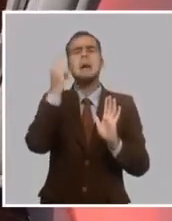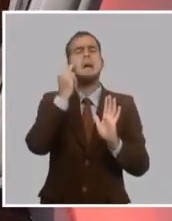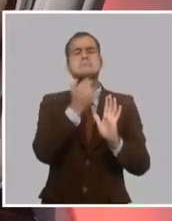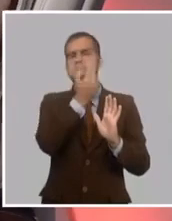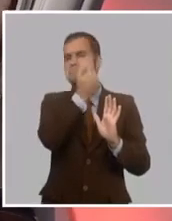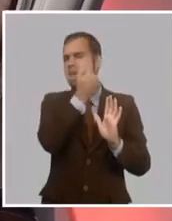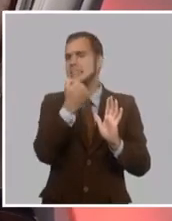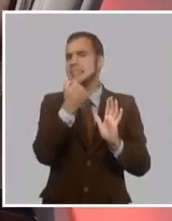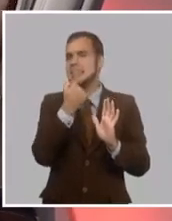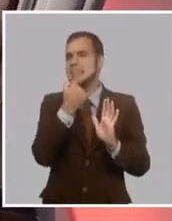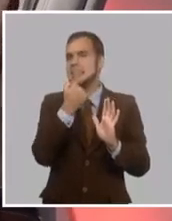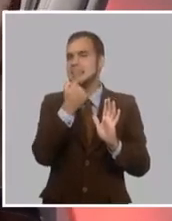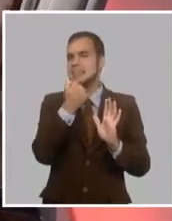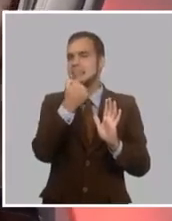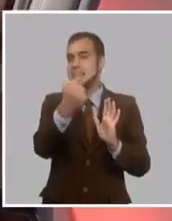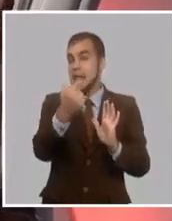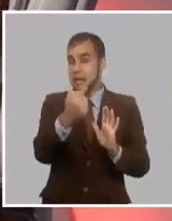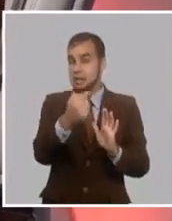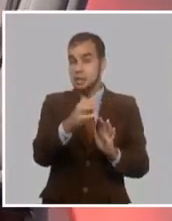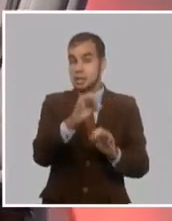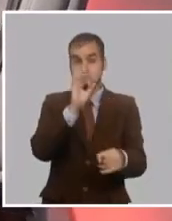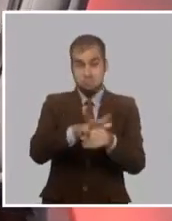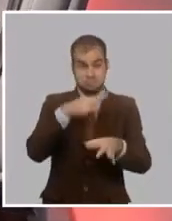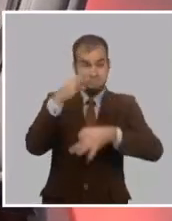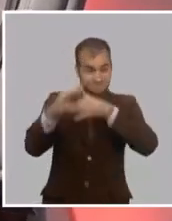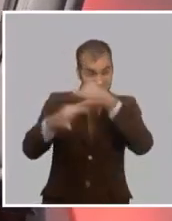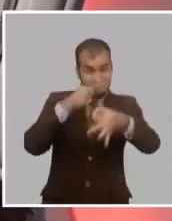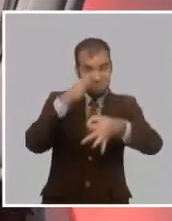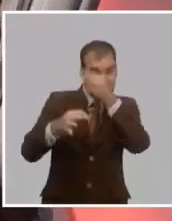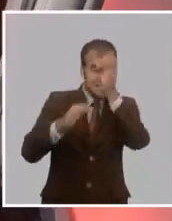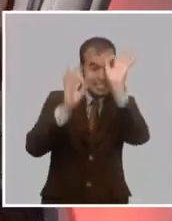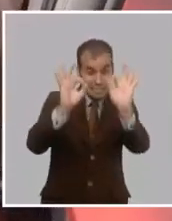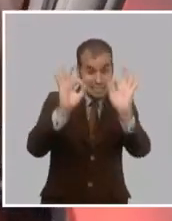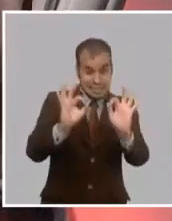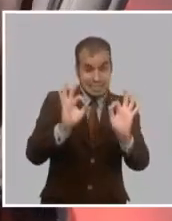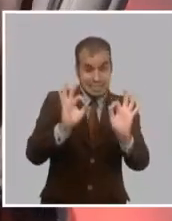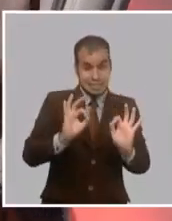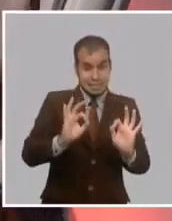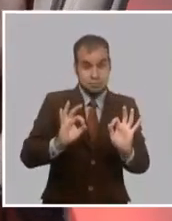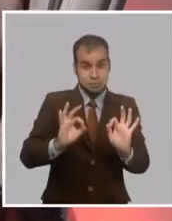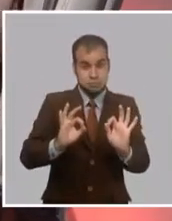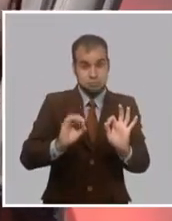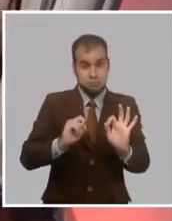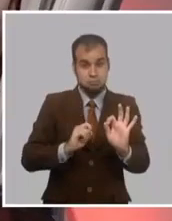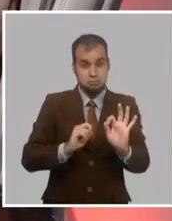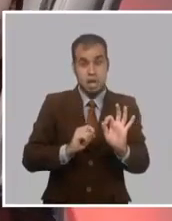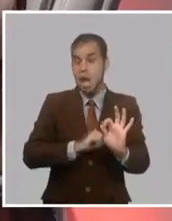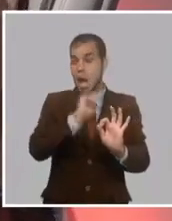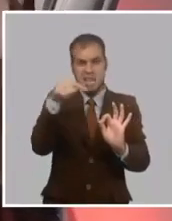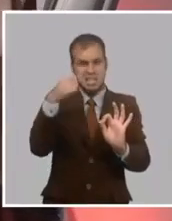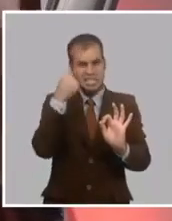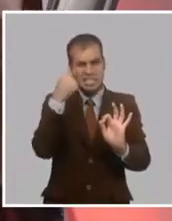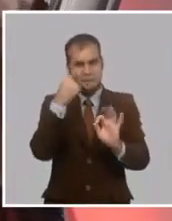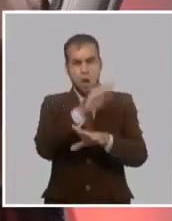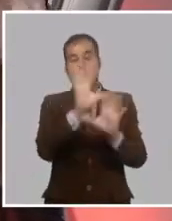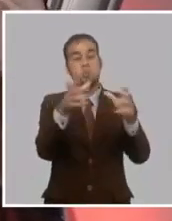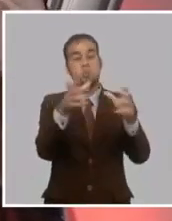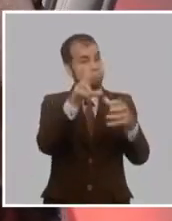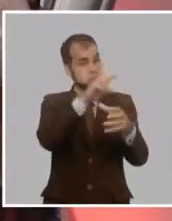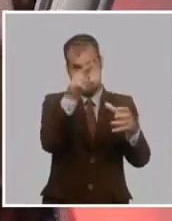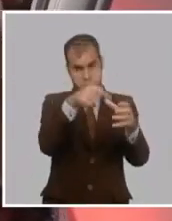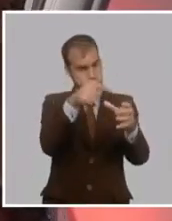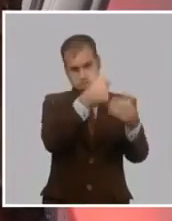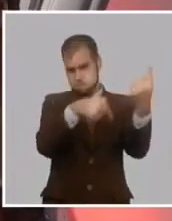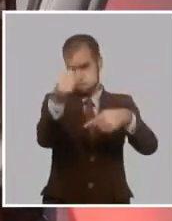pero el discurso está de principio a fin señalando a los que se autoexcluyen de la unidad revolucionaria. Eso no se puede desconocer. No vengamos con la unidad,